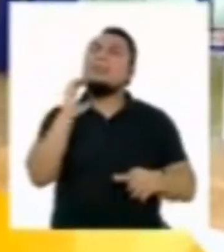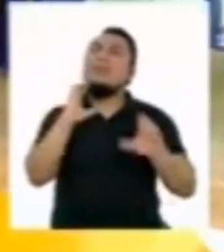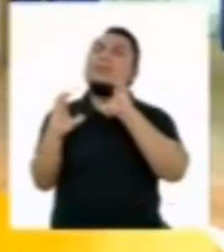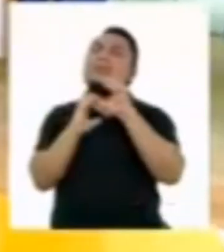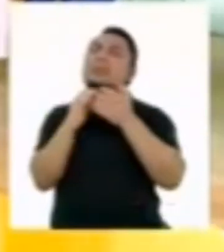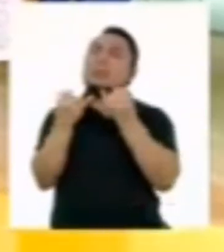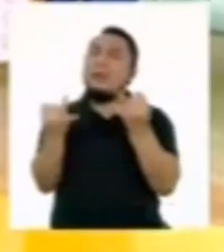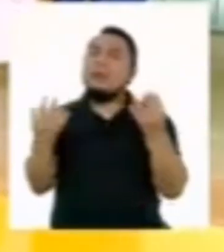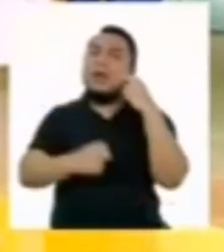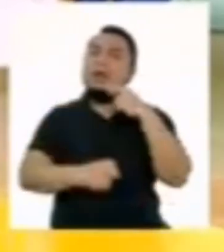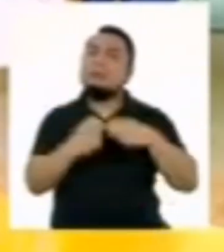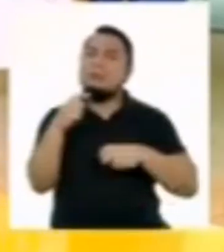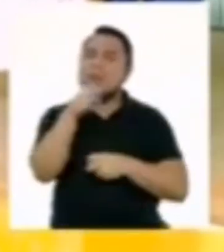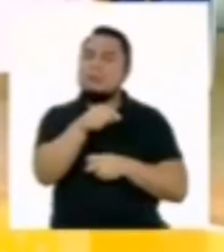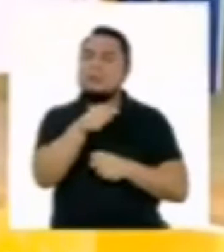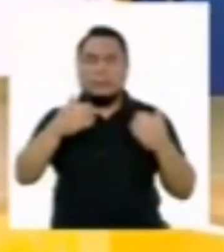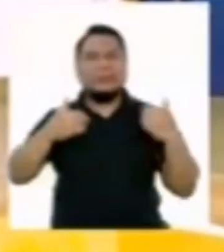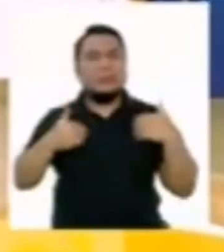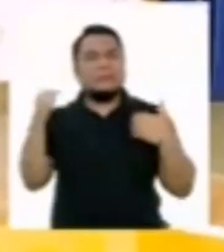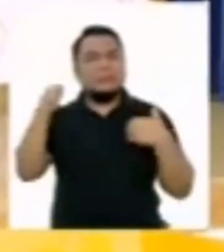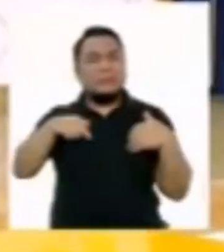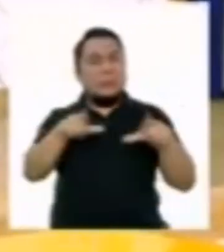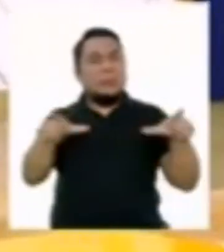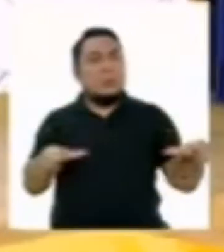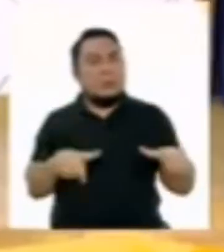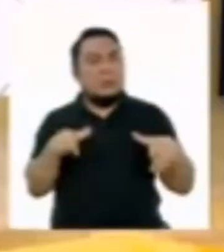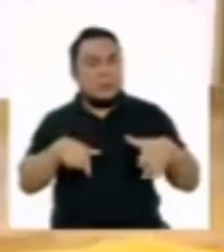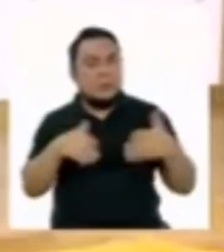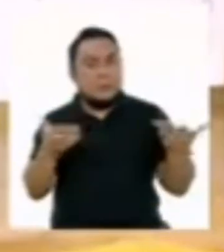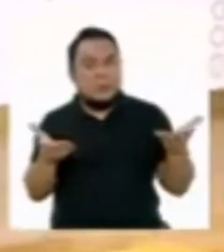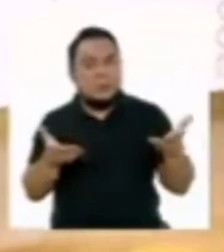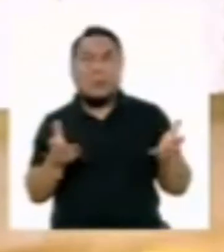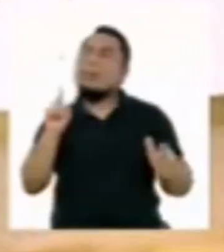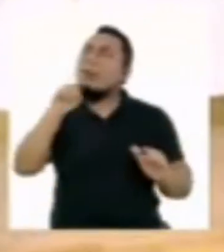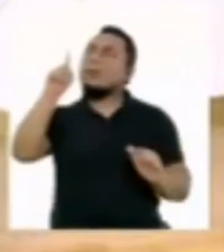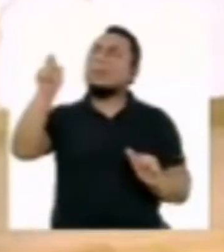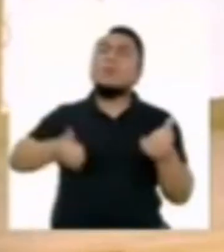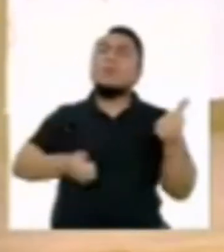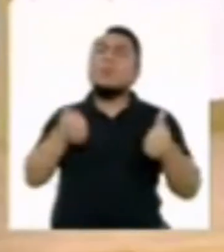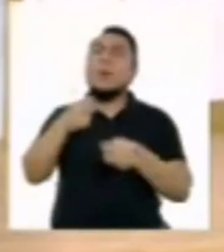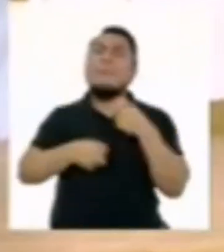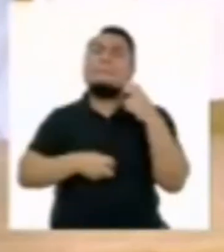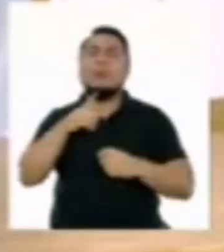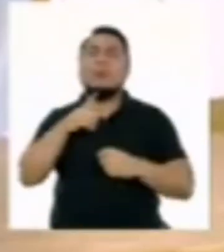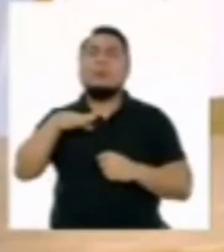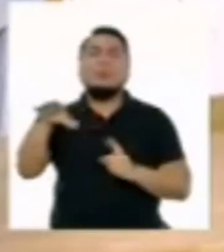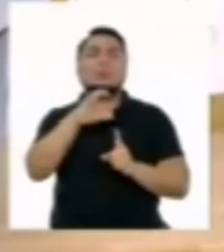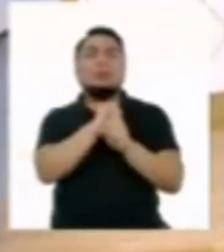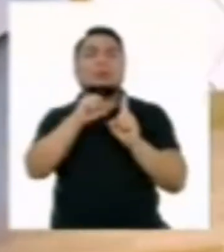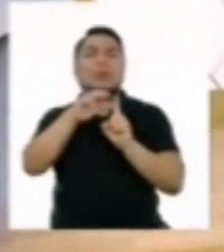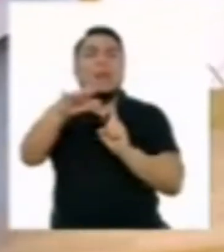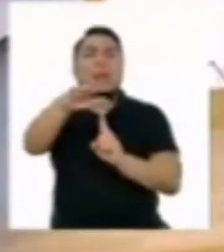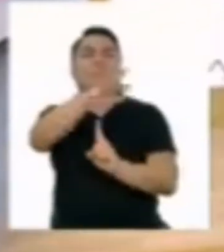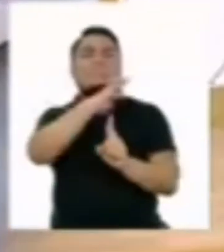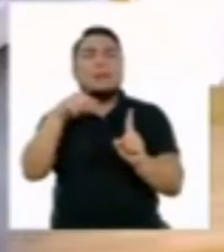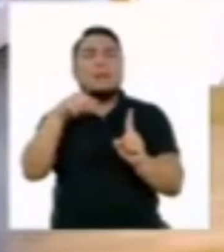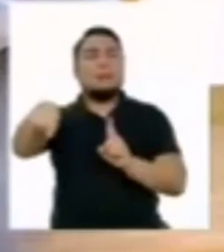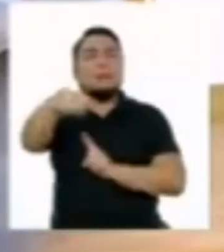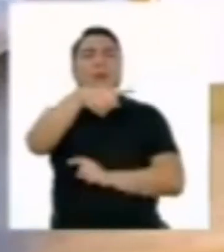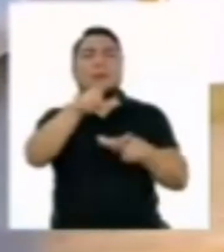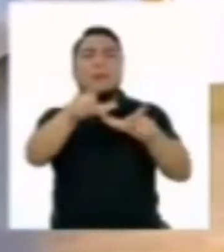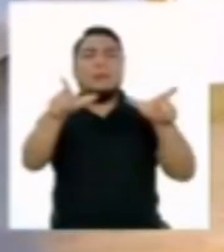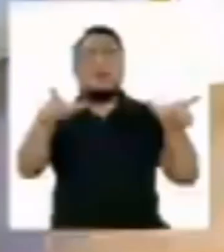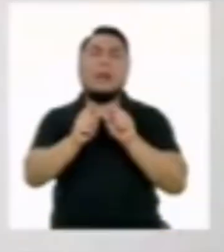acerca de algunos problemas que tenemos en la ciudad. Pero, ¿cuáles son los problemas socioambientales en las